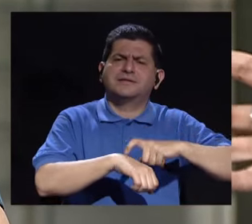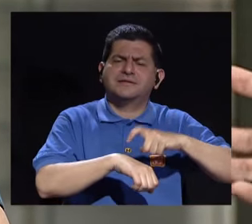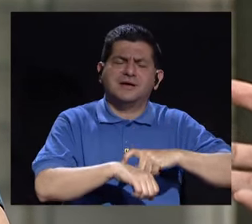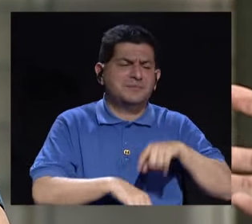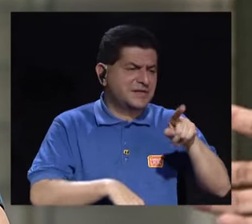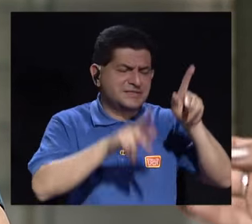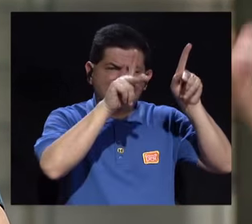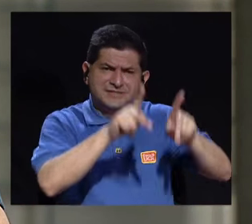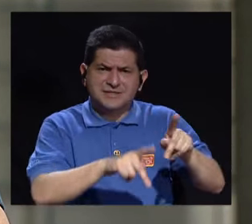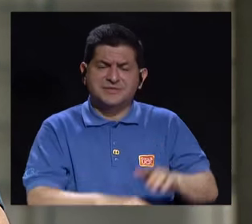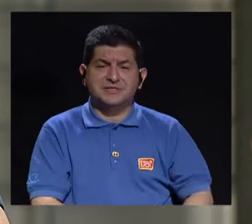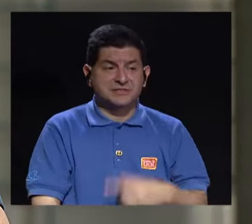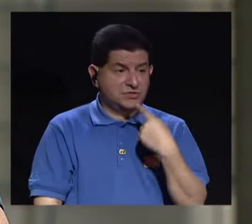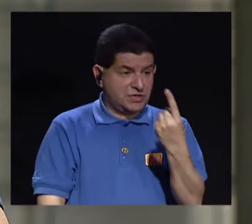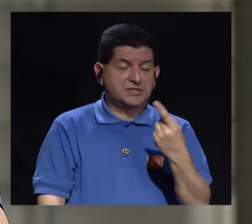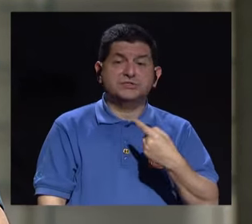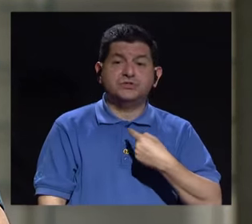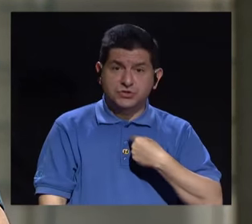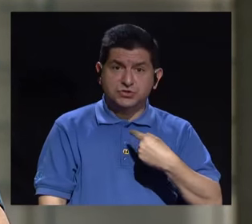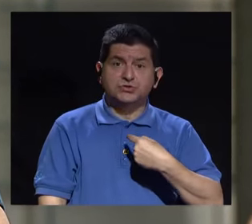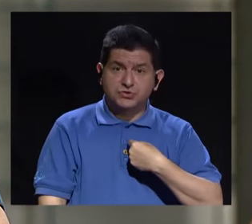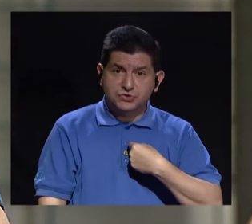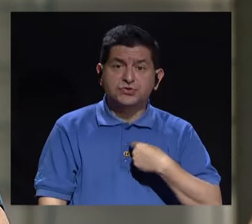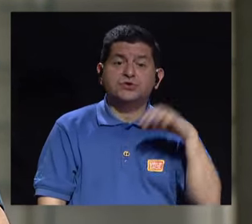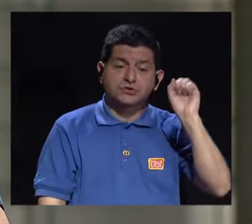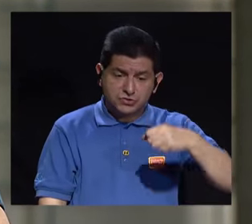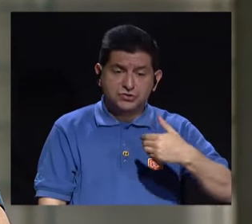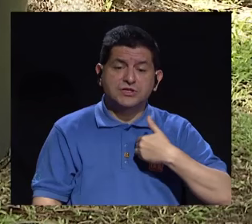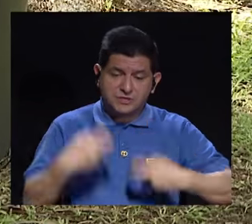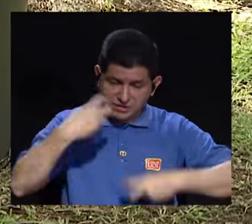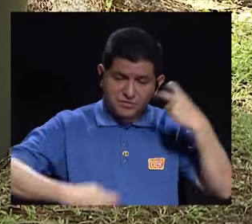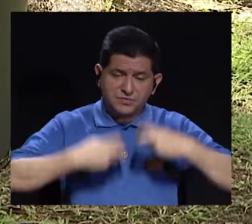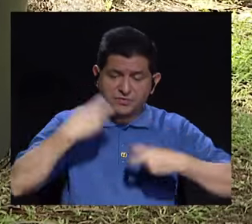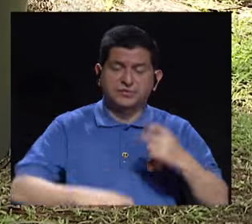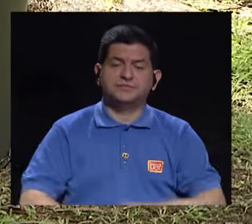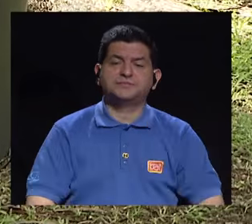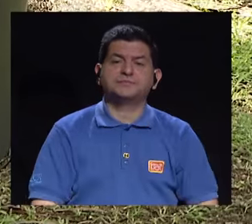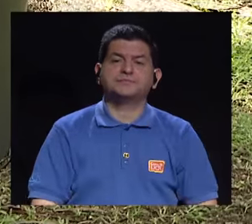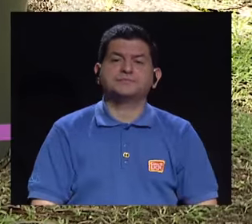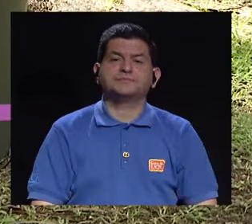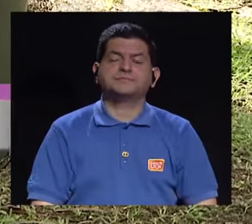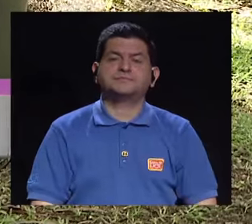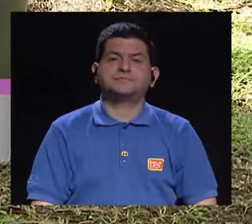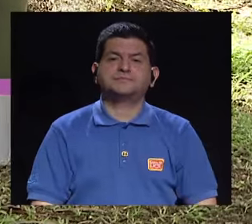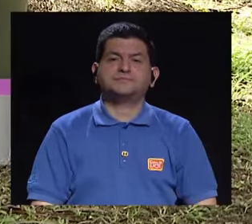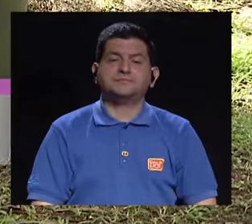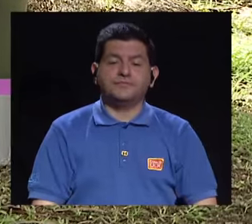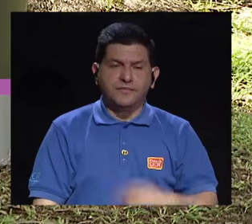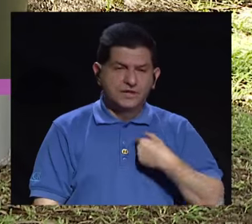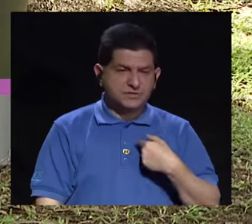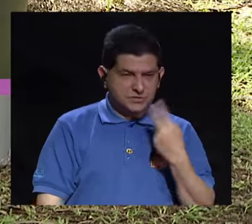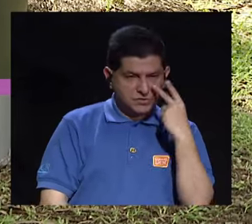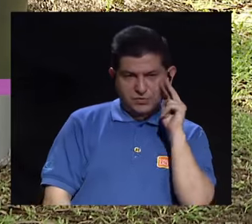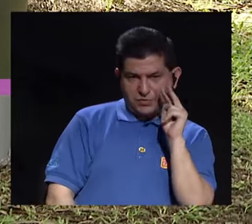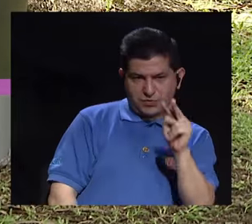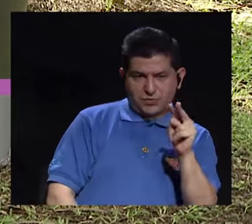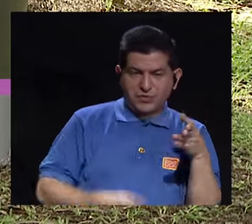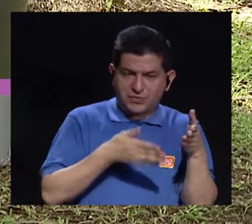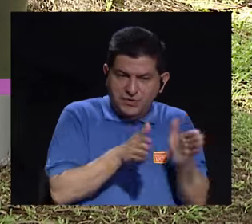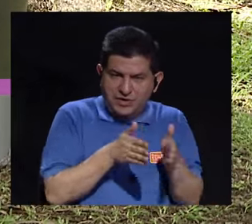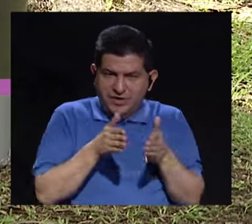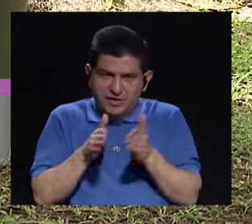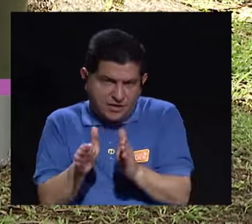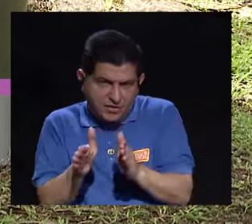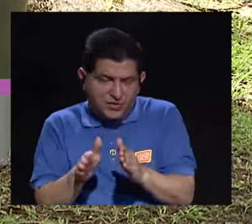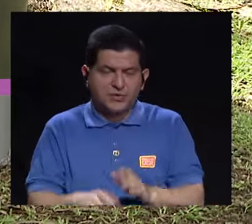experimenta esa persona para decir estoy teniendo un problema? Claro. Bueno, si uno observa realmente